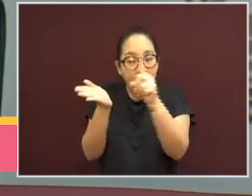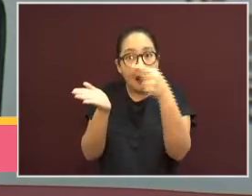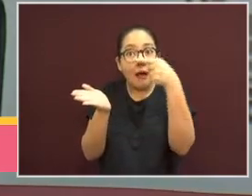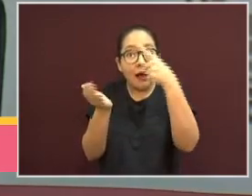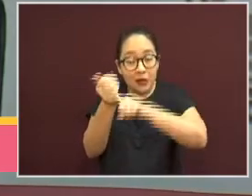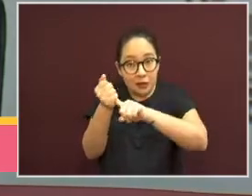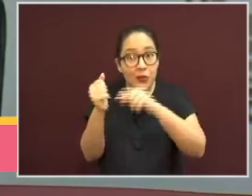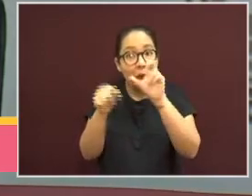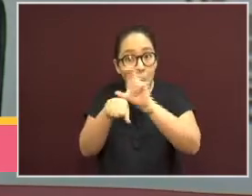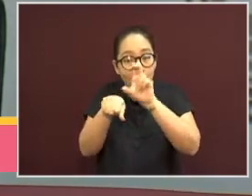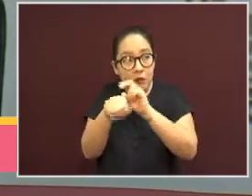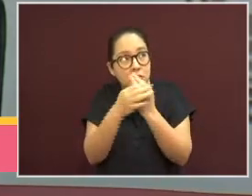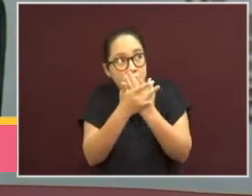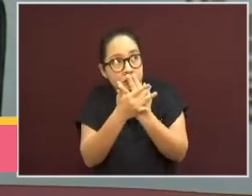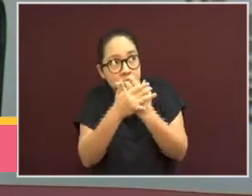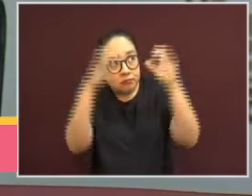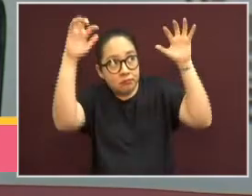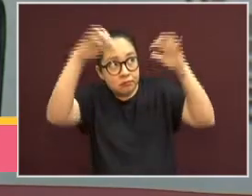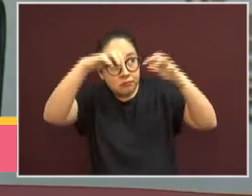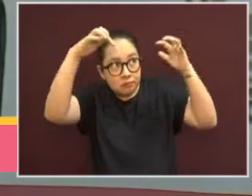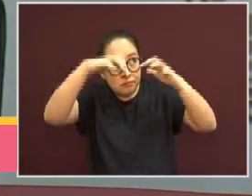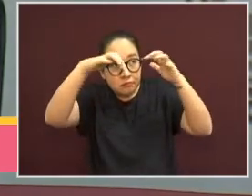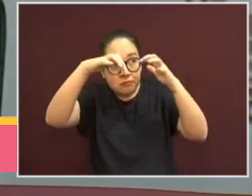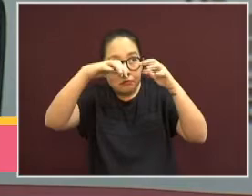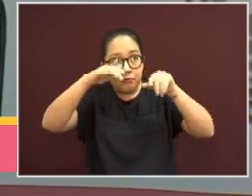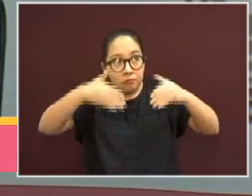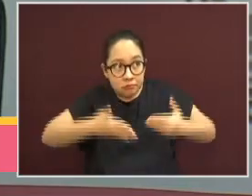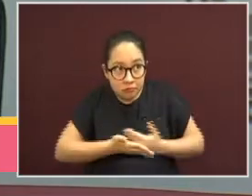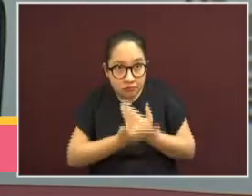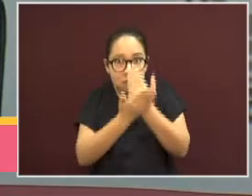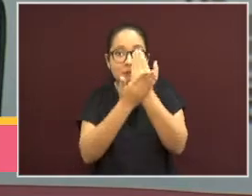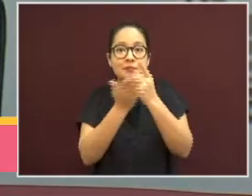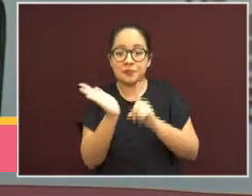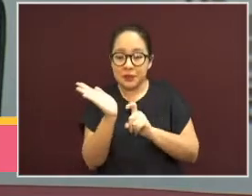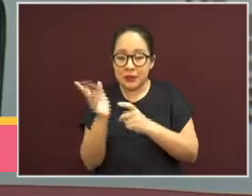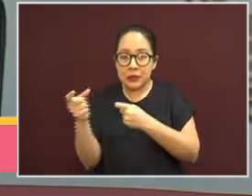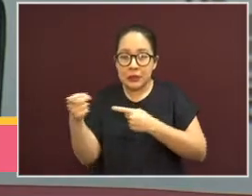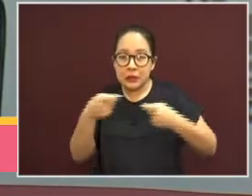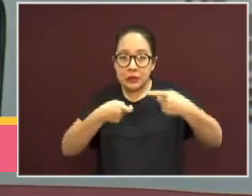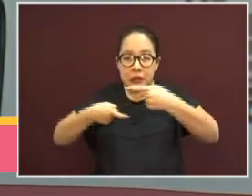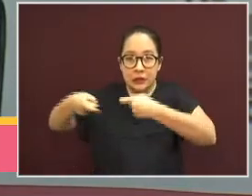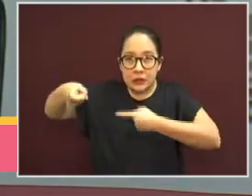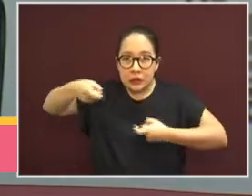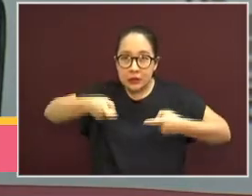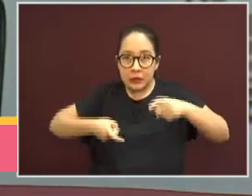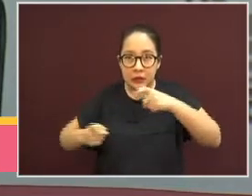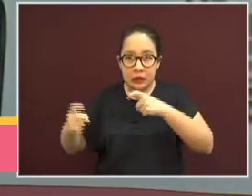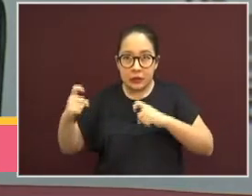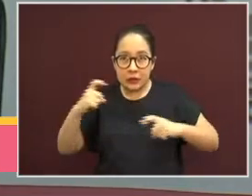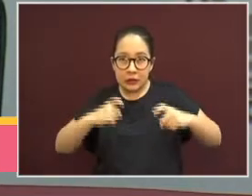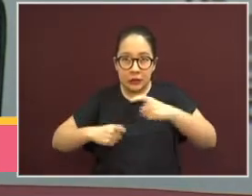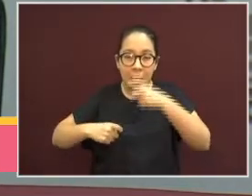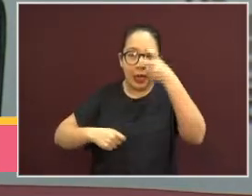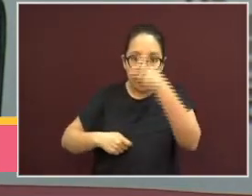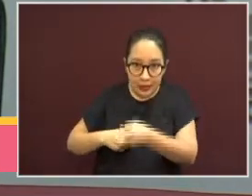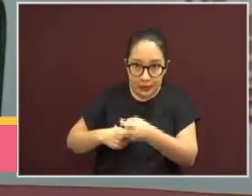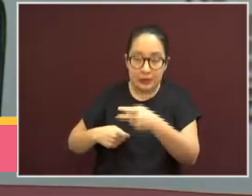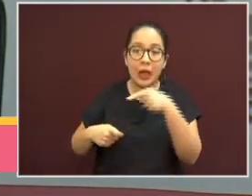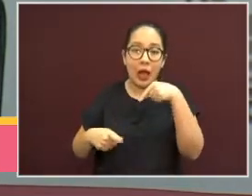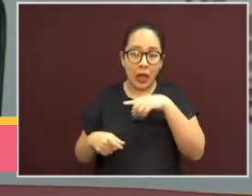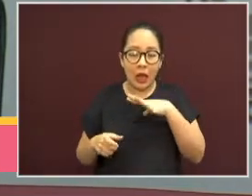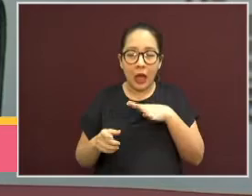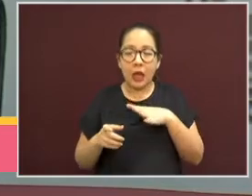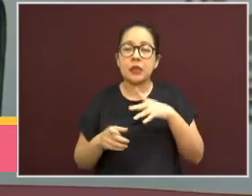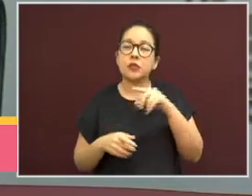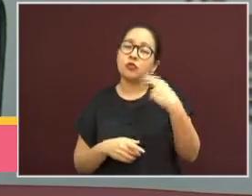agua para nacer. Por eso en cuanto llueve, pasan a larvas, comúnmente conocidos como alfilerillos. Y las larvas son